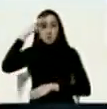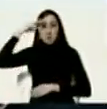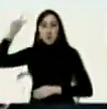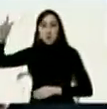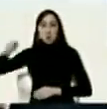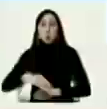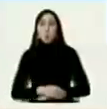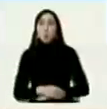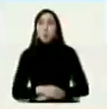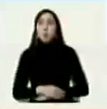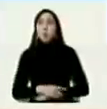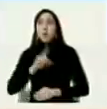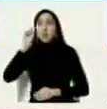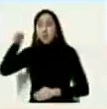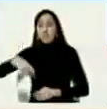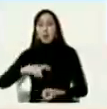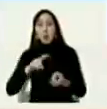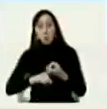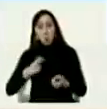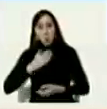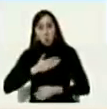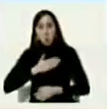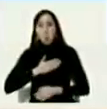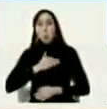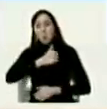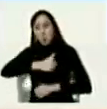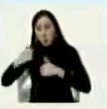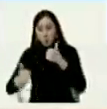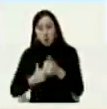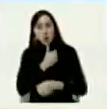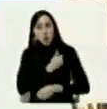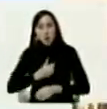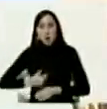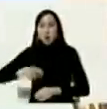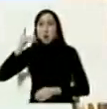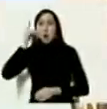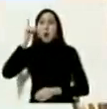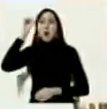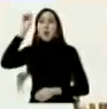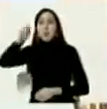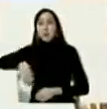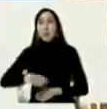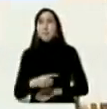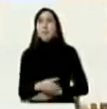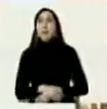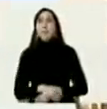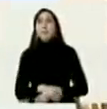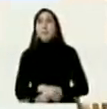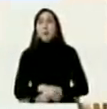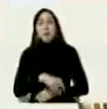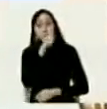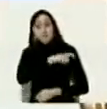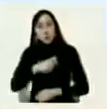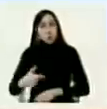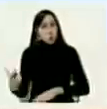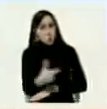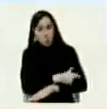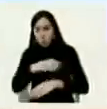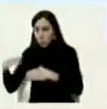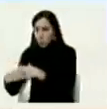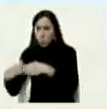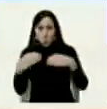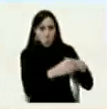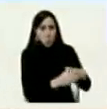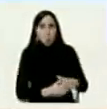Primera combatiente, Silvia Flores, vicepresidenta ejecutiva, vicepresidentes de gobierno, vicepresidenta,